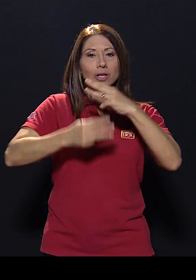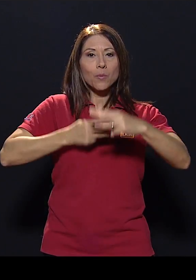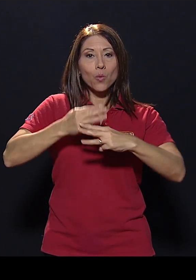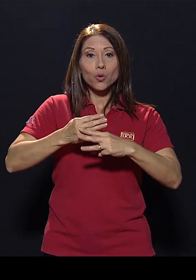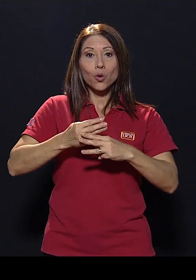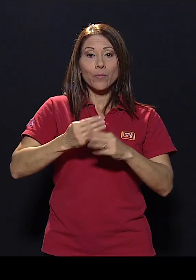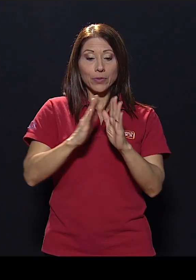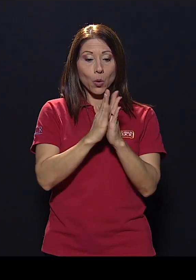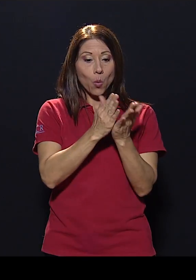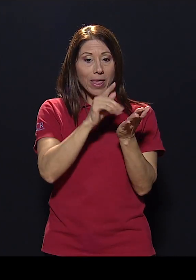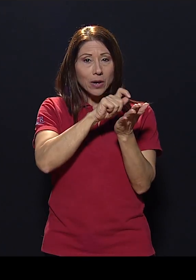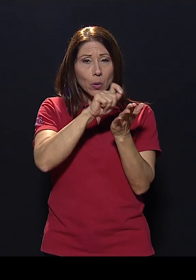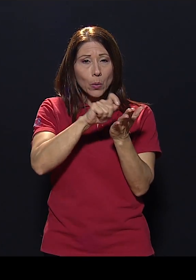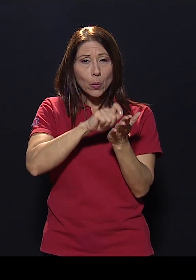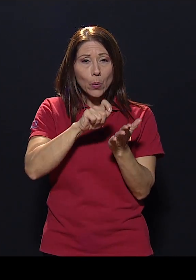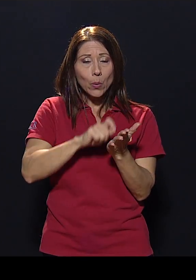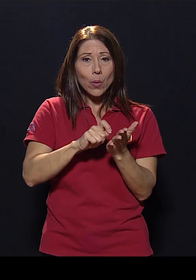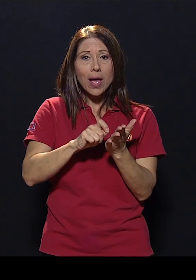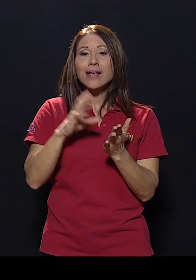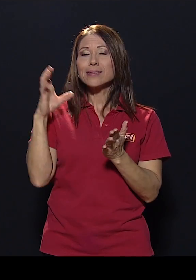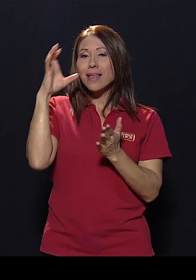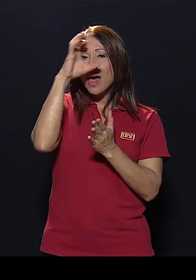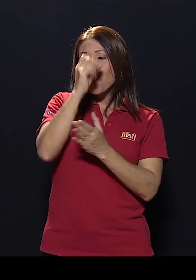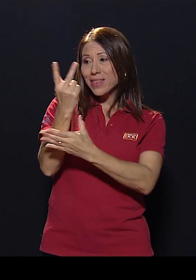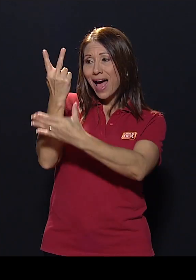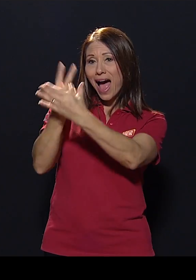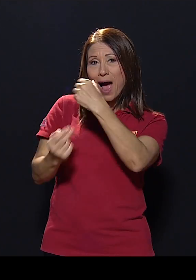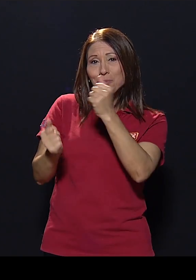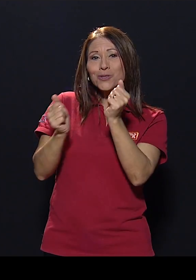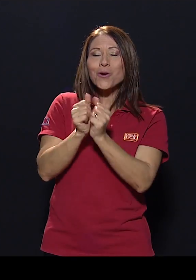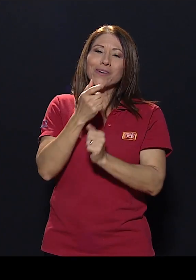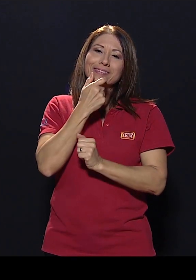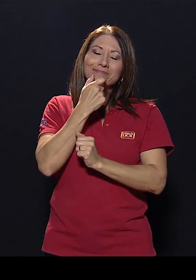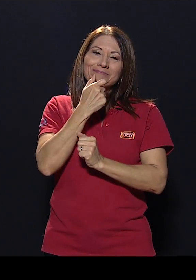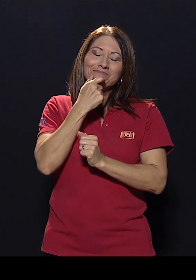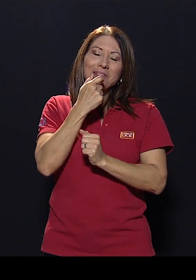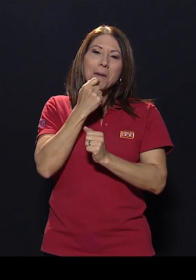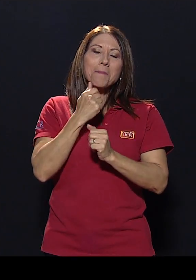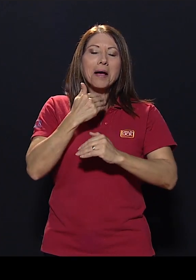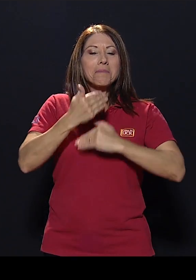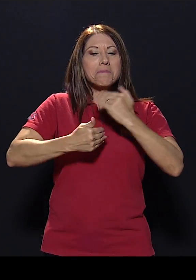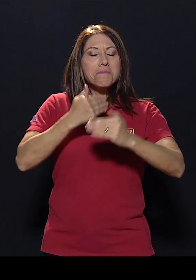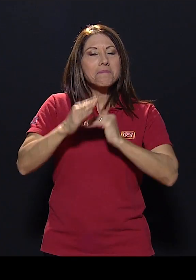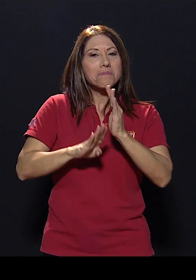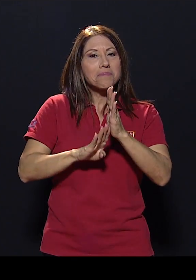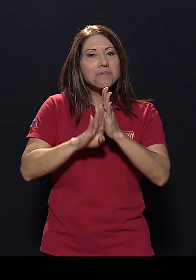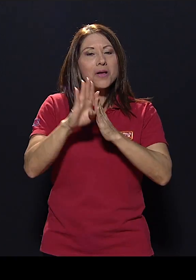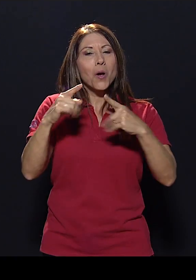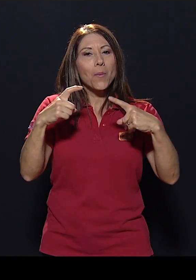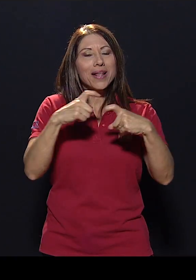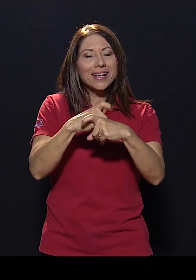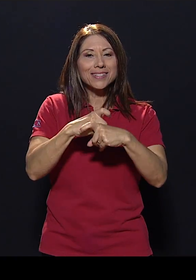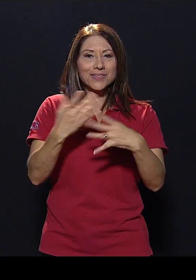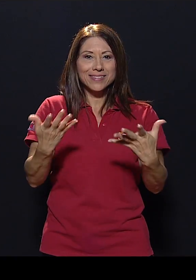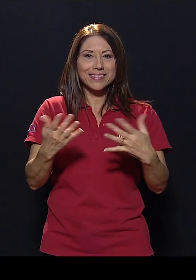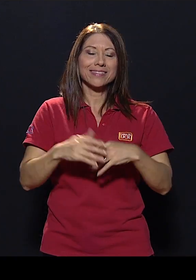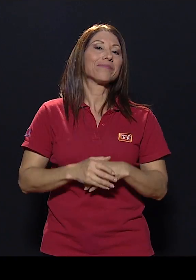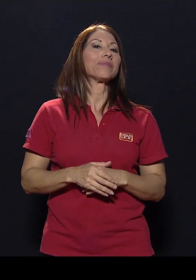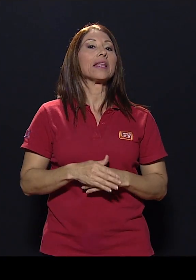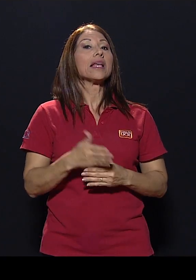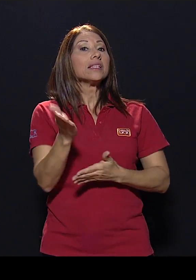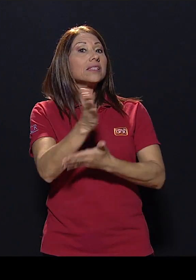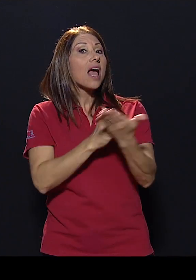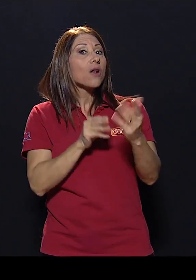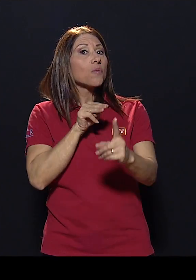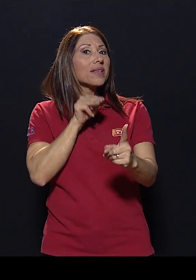cuaderno de grabación se observa cómo ambos van superando con humor las complicaciones lógicas de un rodaje. Si hay algún mensaje